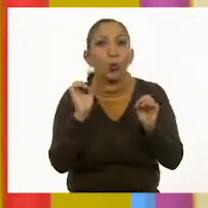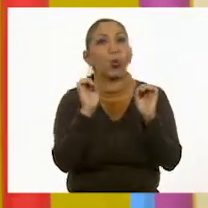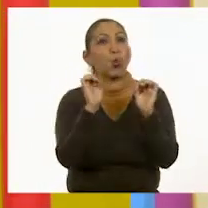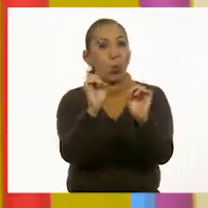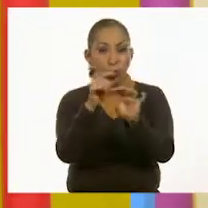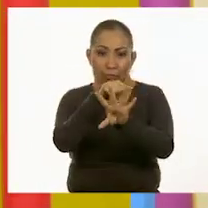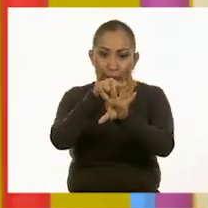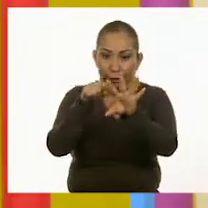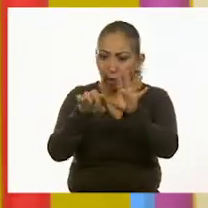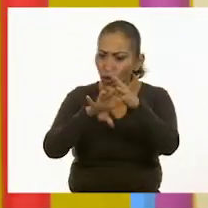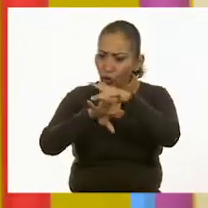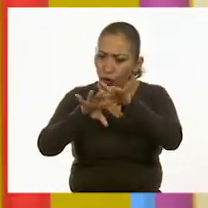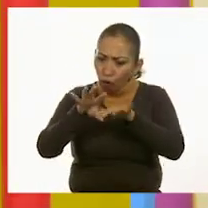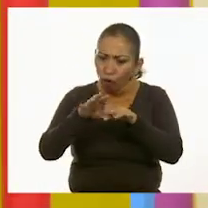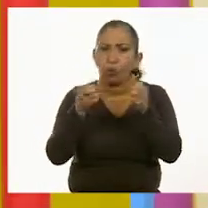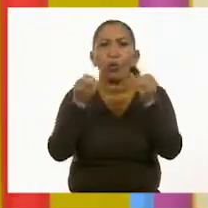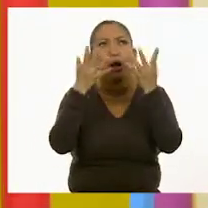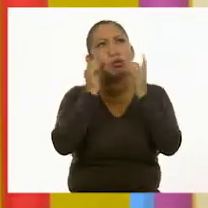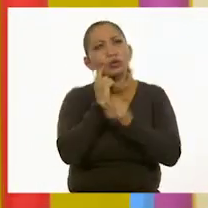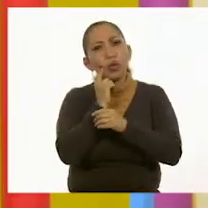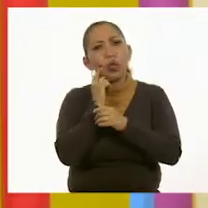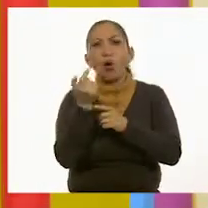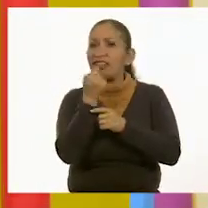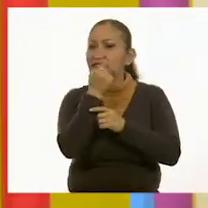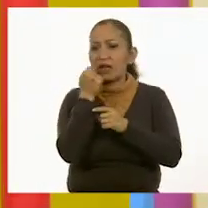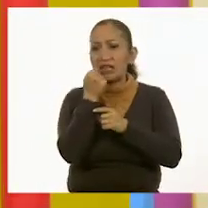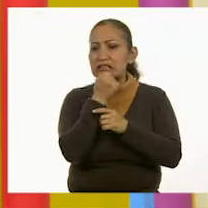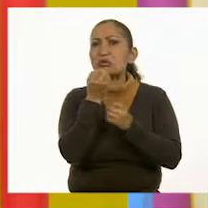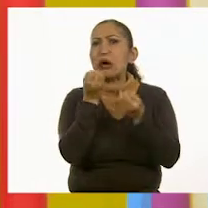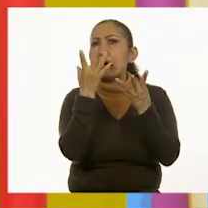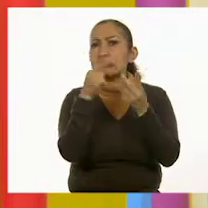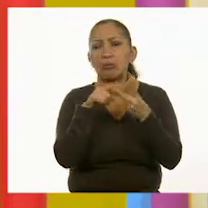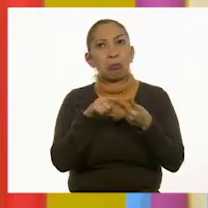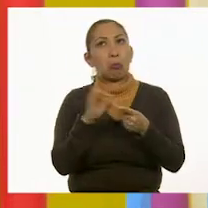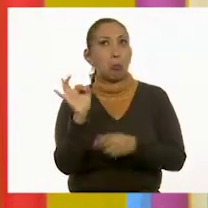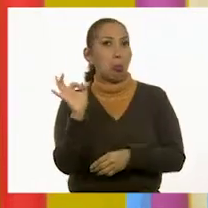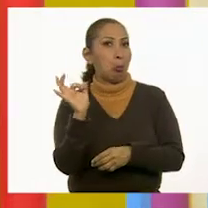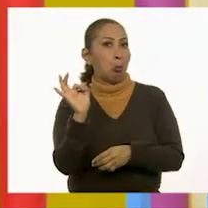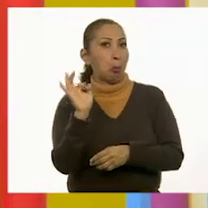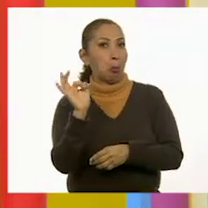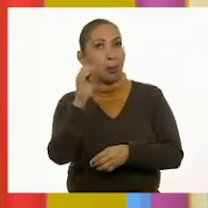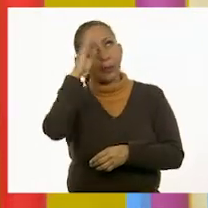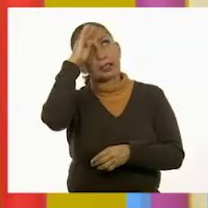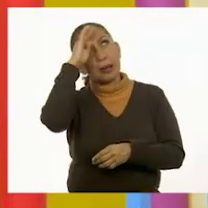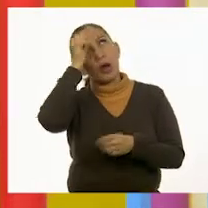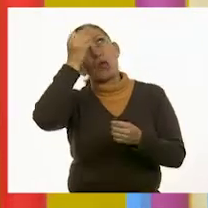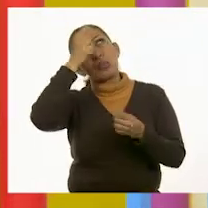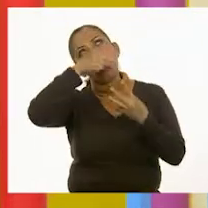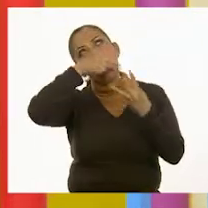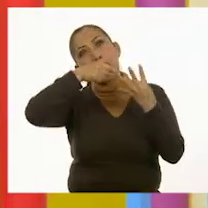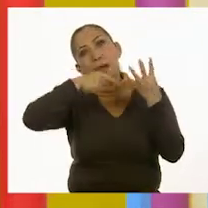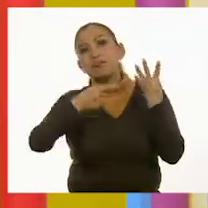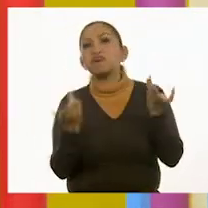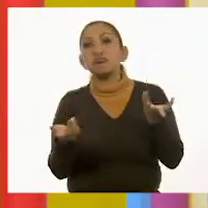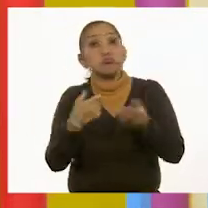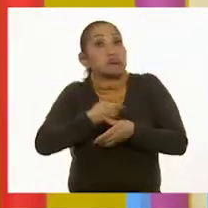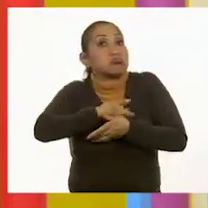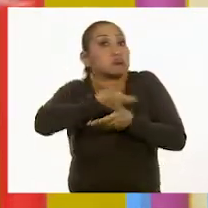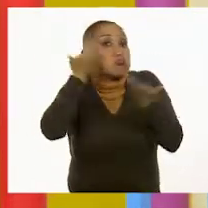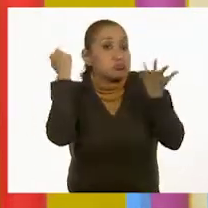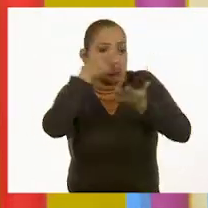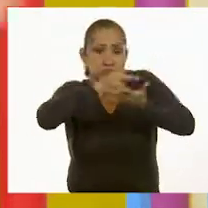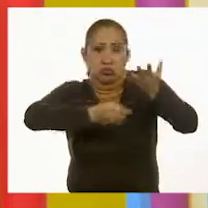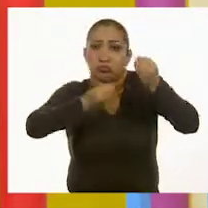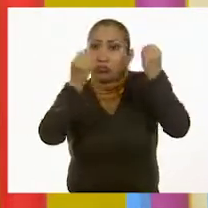de los dedos que tengo, o los dientes, o probablemente los pensamientos. Creo que pueden